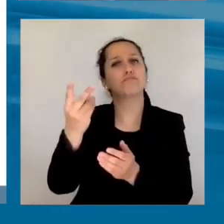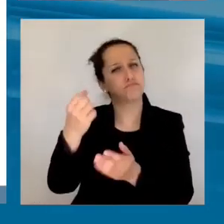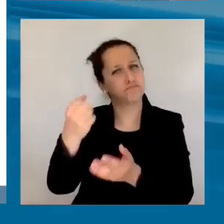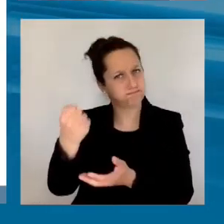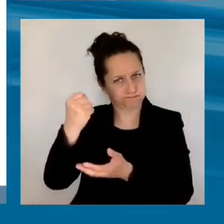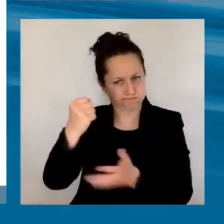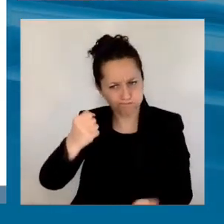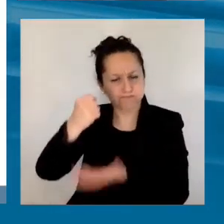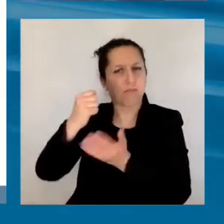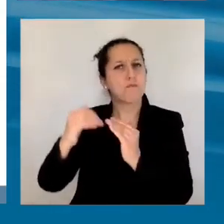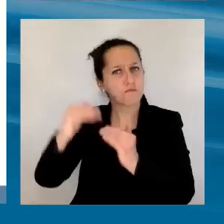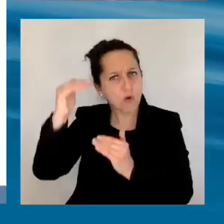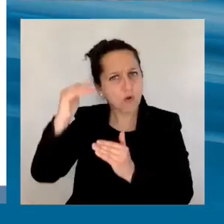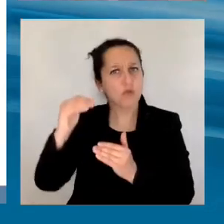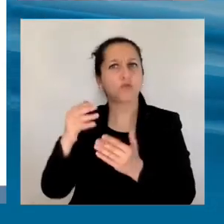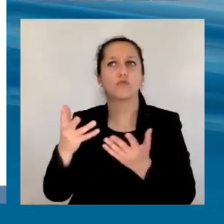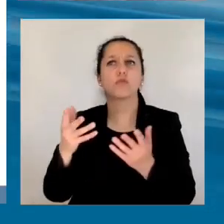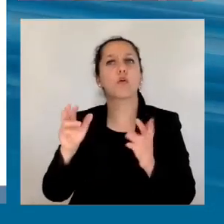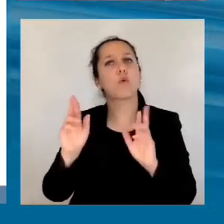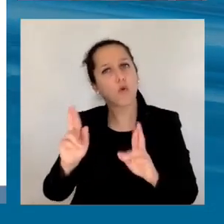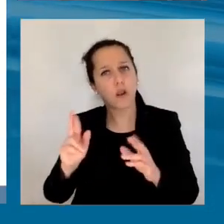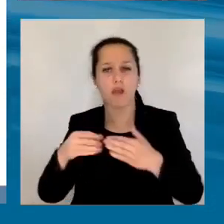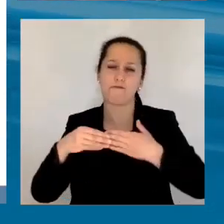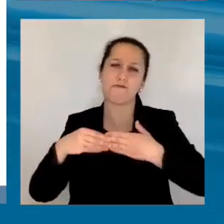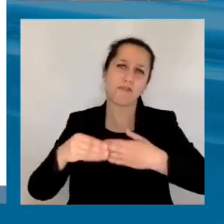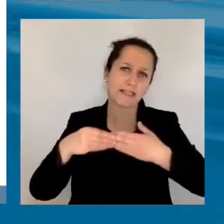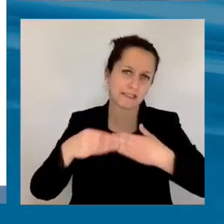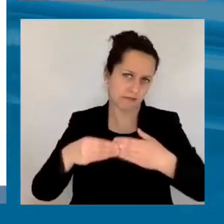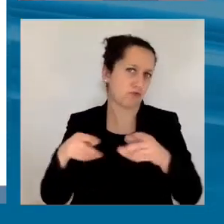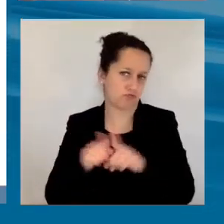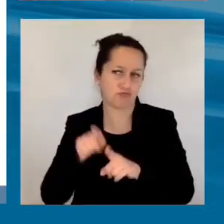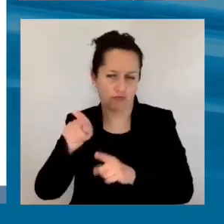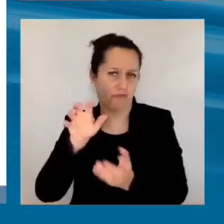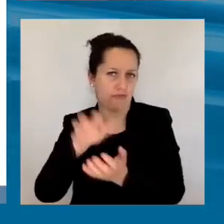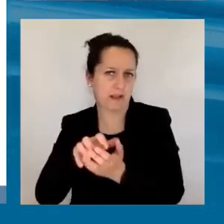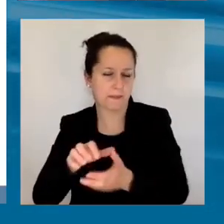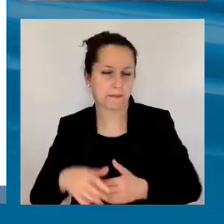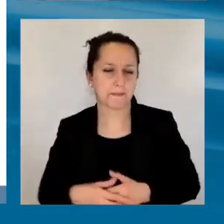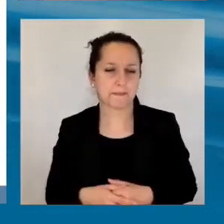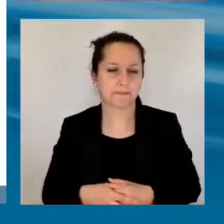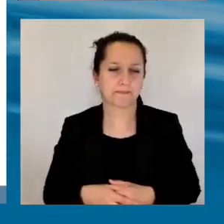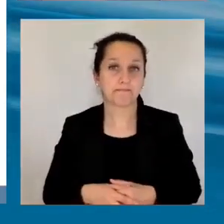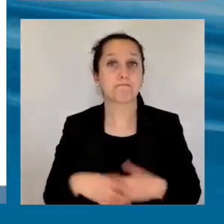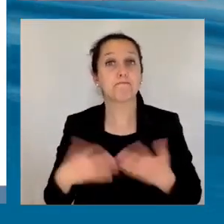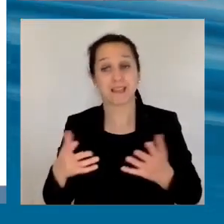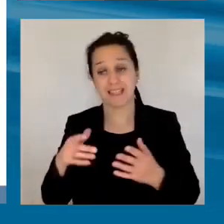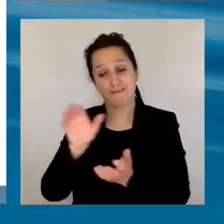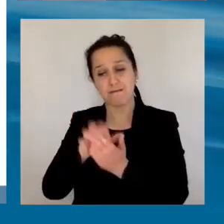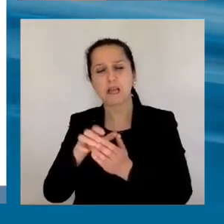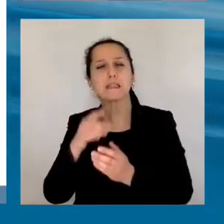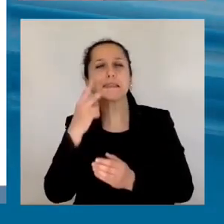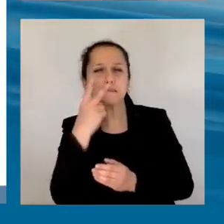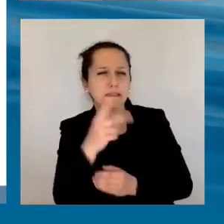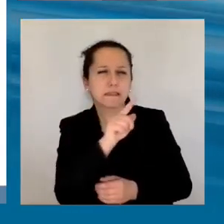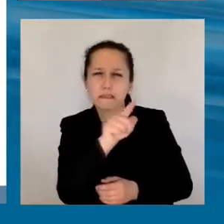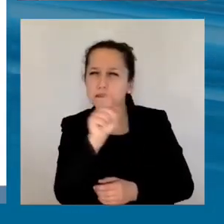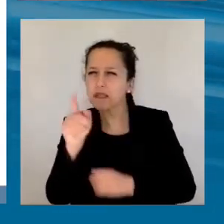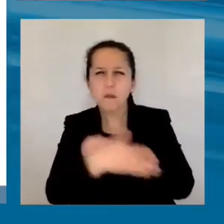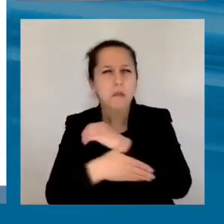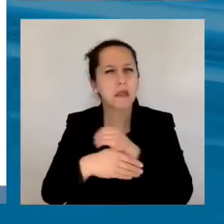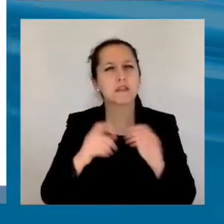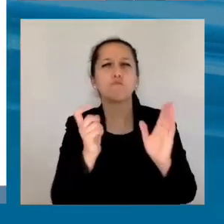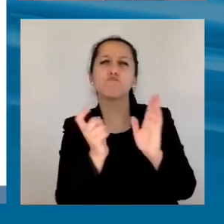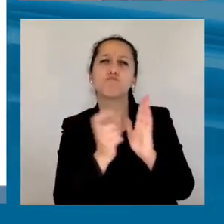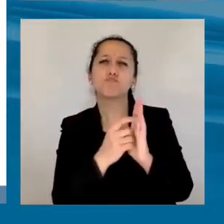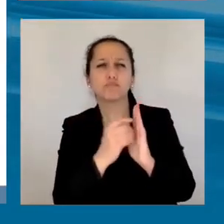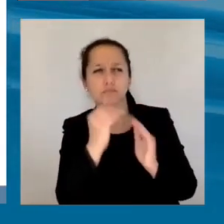eficiencia, mayor flexibilidad, reformas en los métodos de calificación crediticia, toda una conversación sobre las rating agencies y